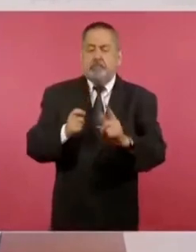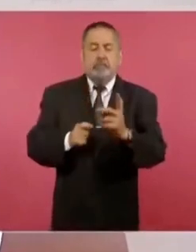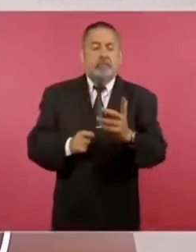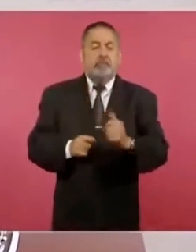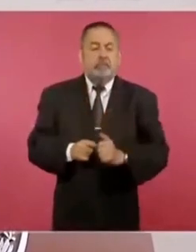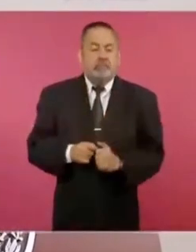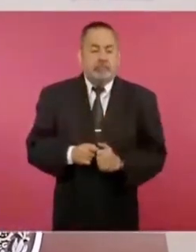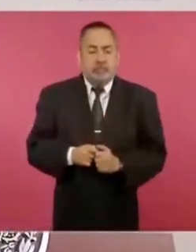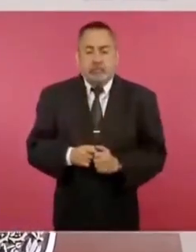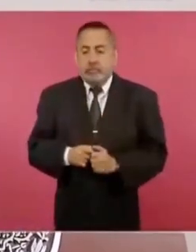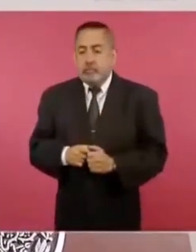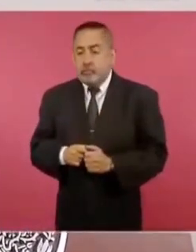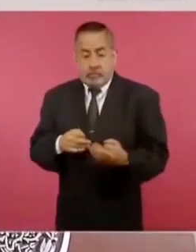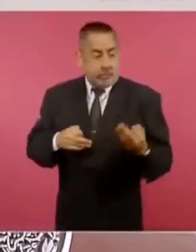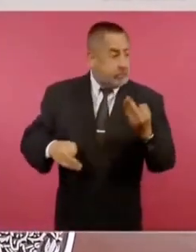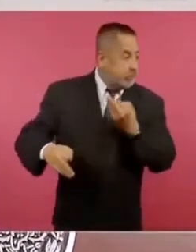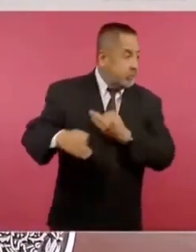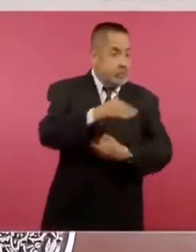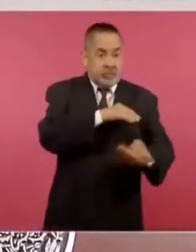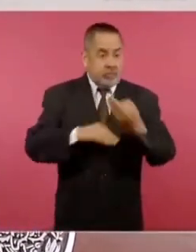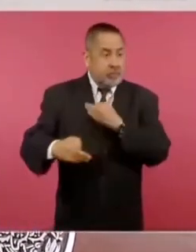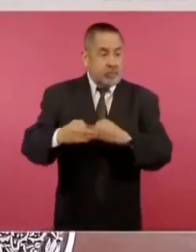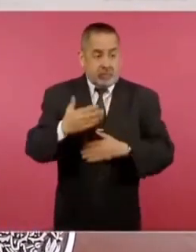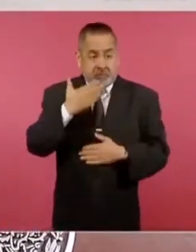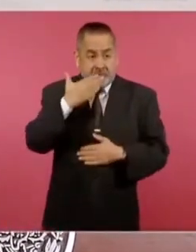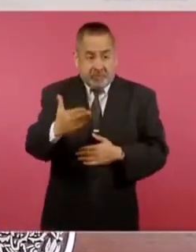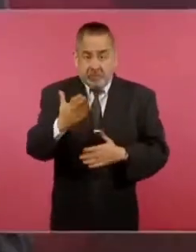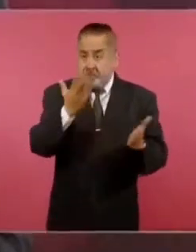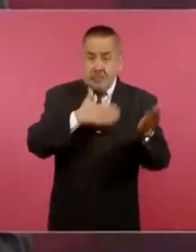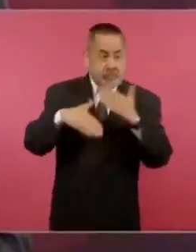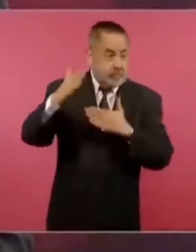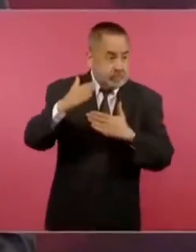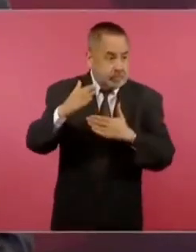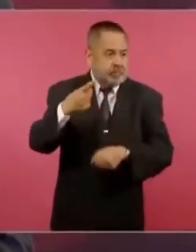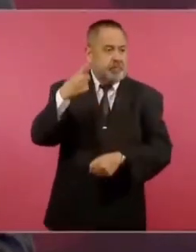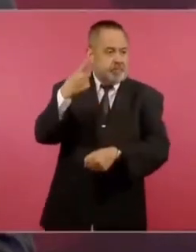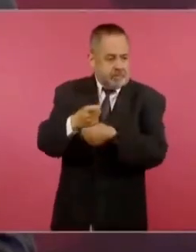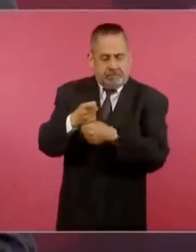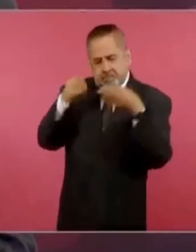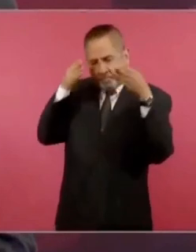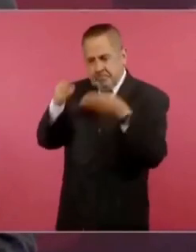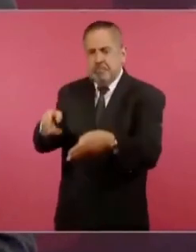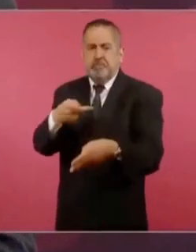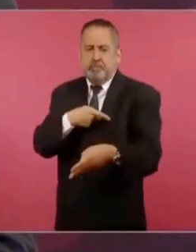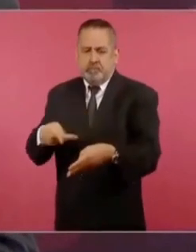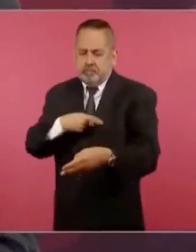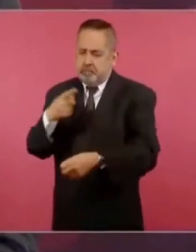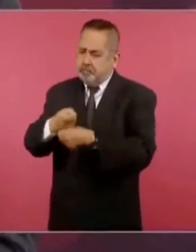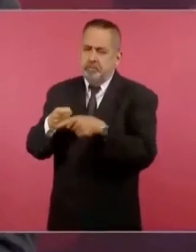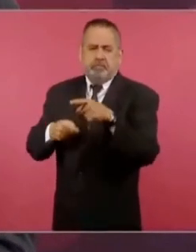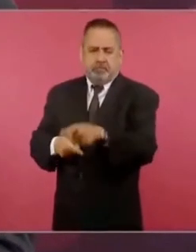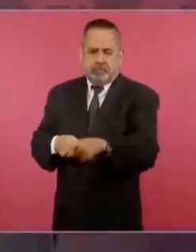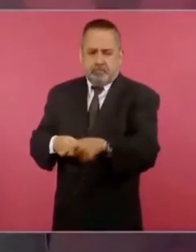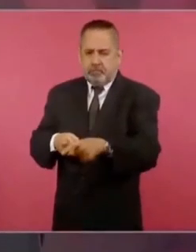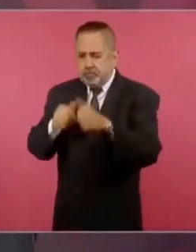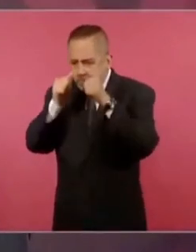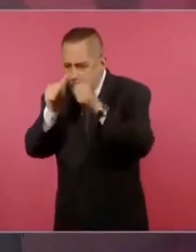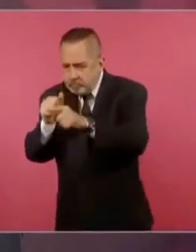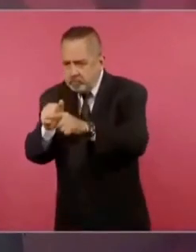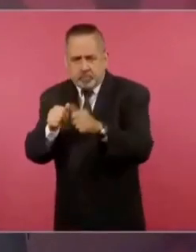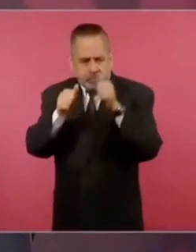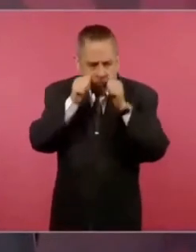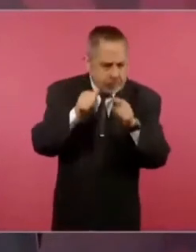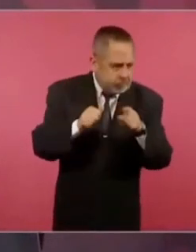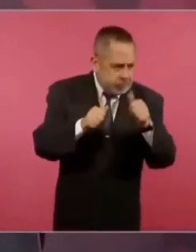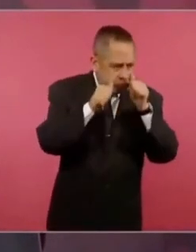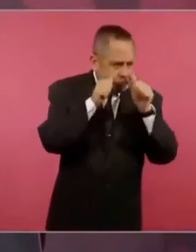por el bien de todos, primero los pobres, que se atienda a todos, que se escuche a todos, que se respete a